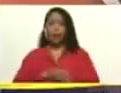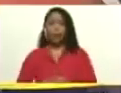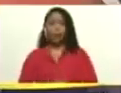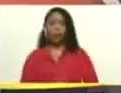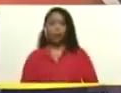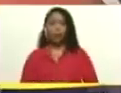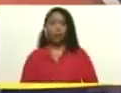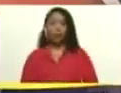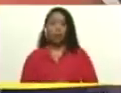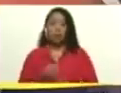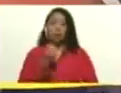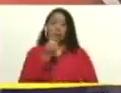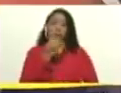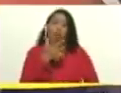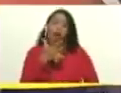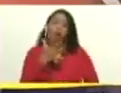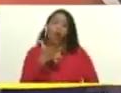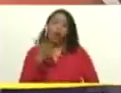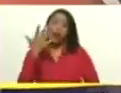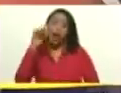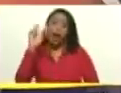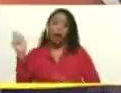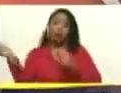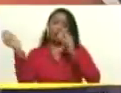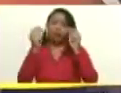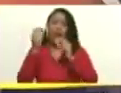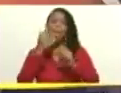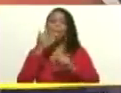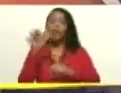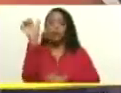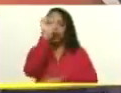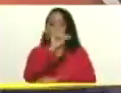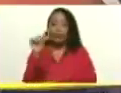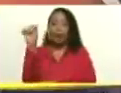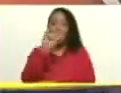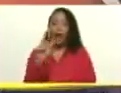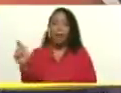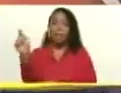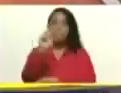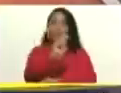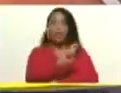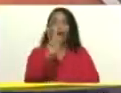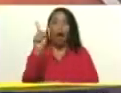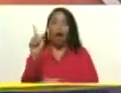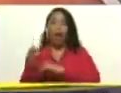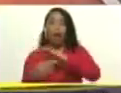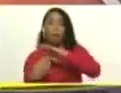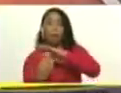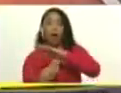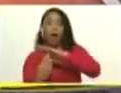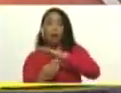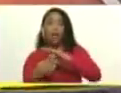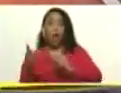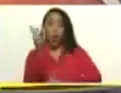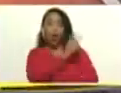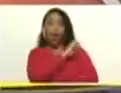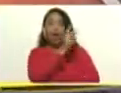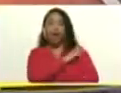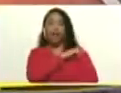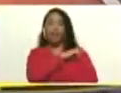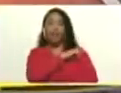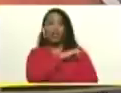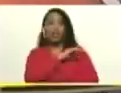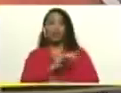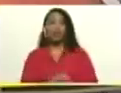Bueno, que corresponde en los debates de las próximas semanas, próximos meses, allí en la base, con los jefes y jefas de calle,